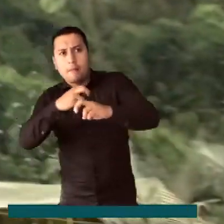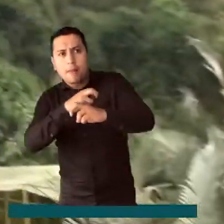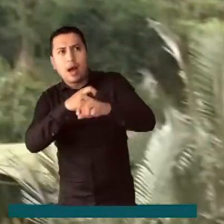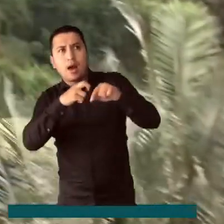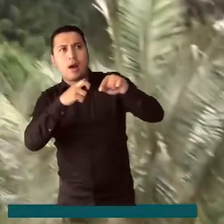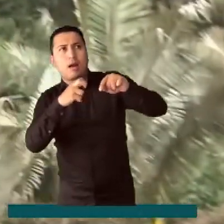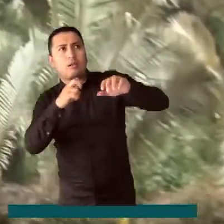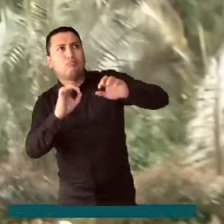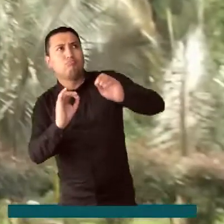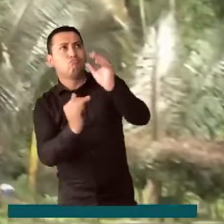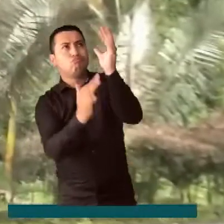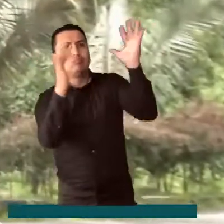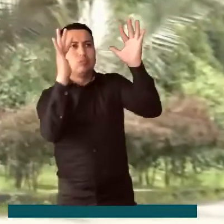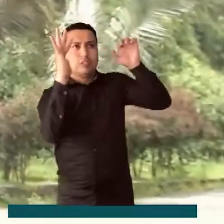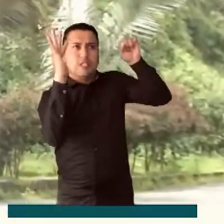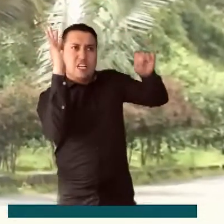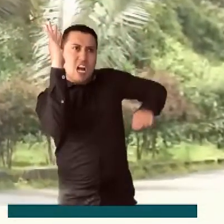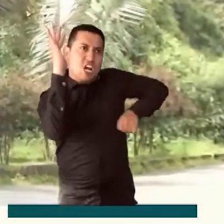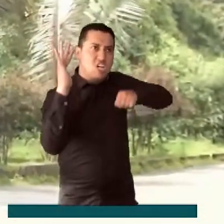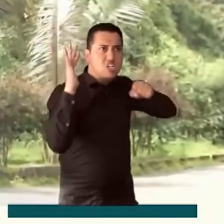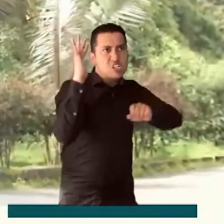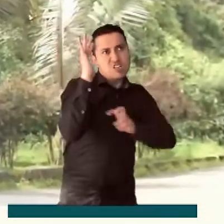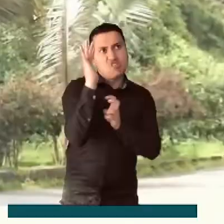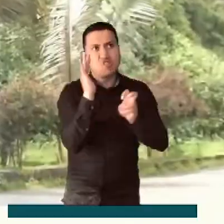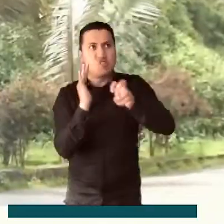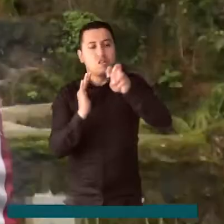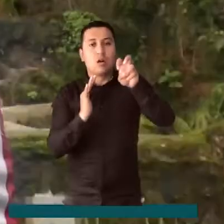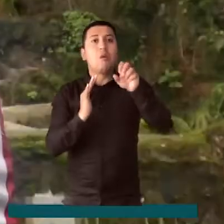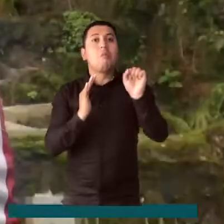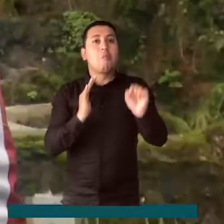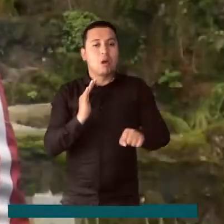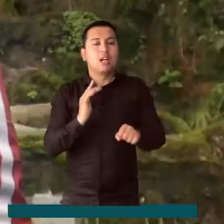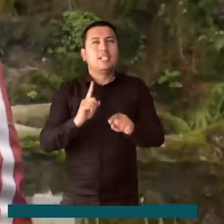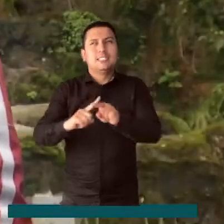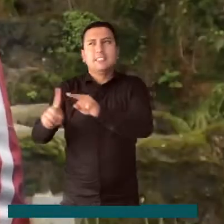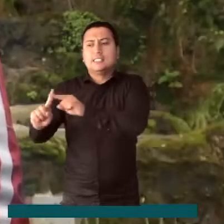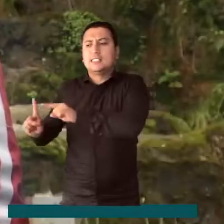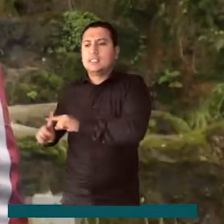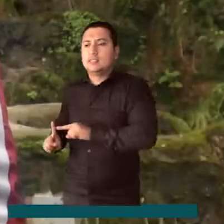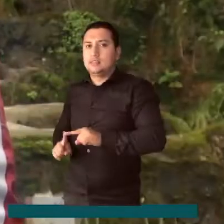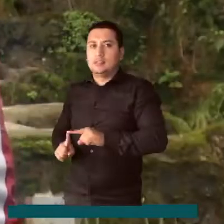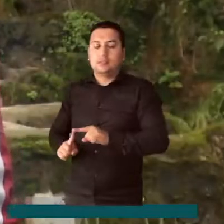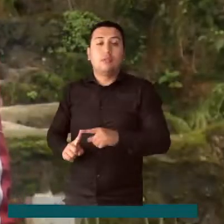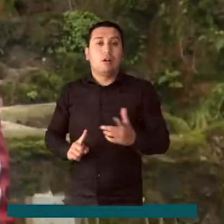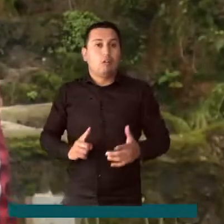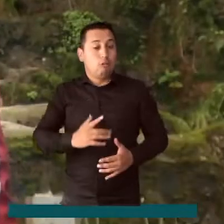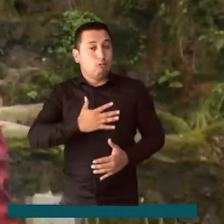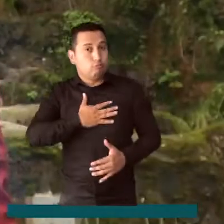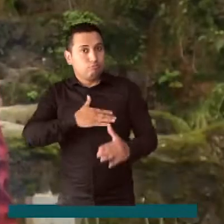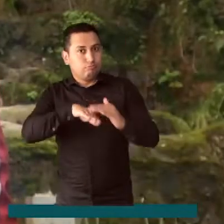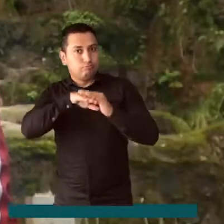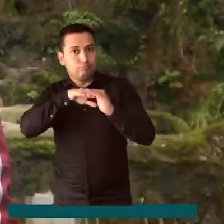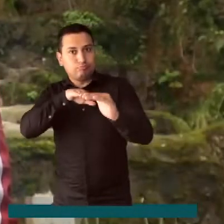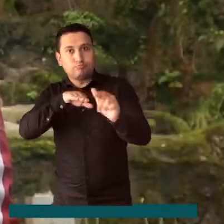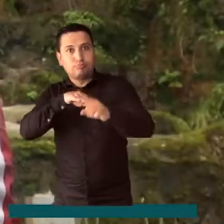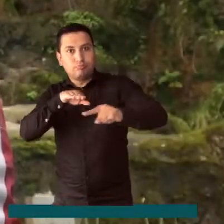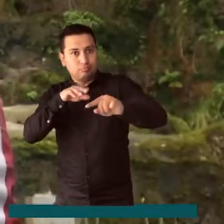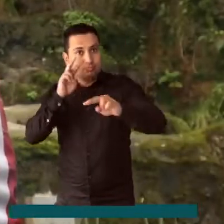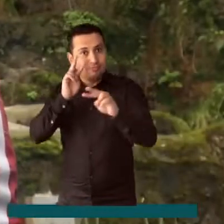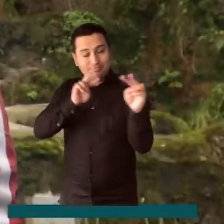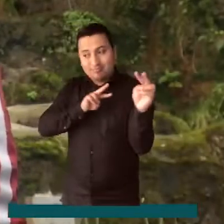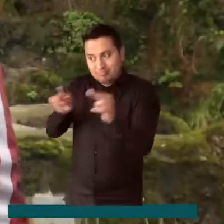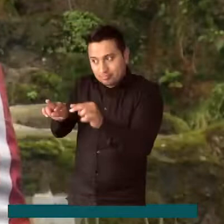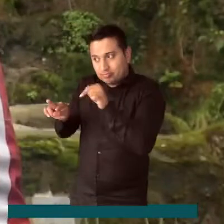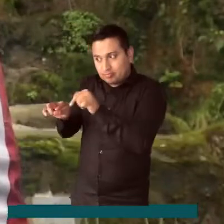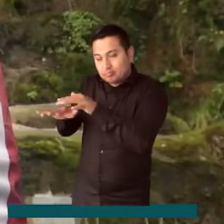senderismo o montar bicicleta, entre otros lugares. Los invito a que conozcan y que